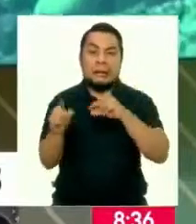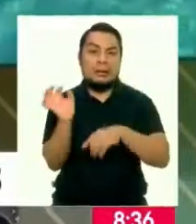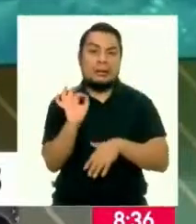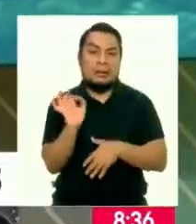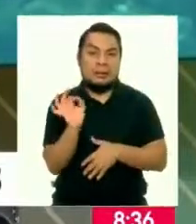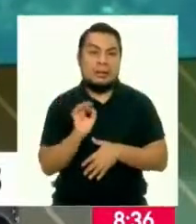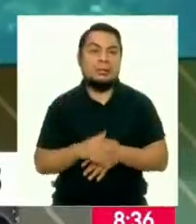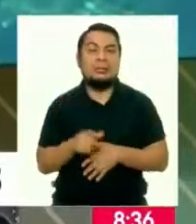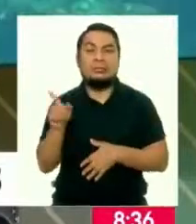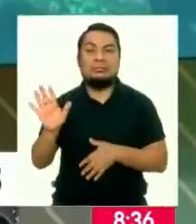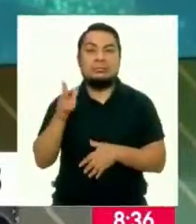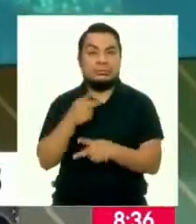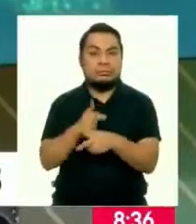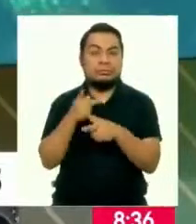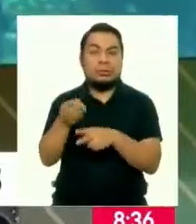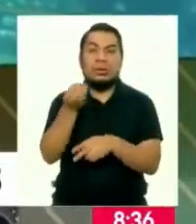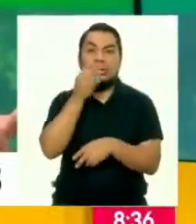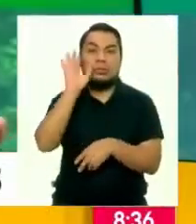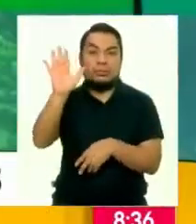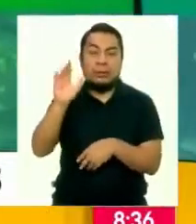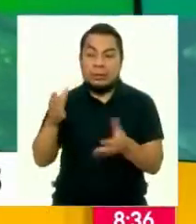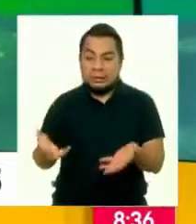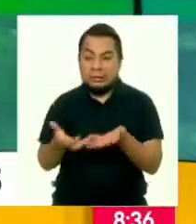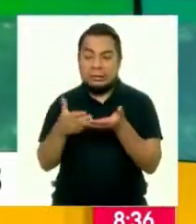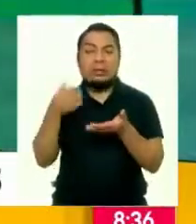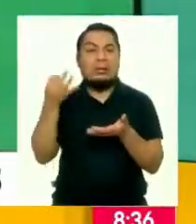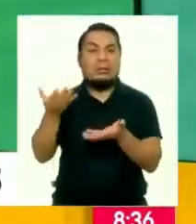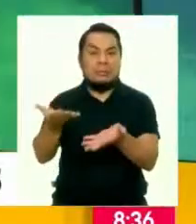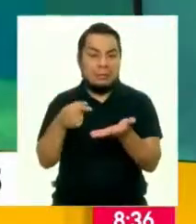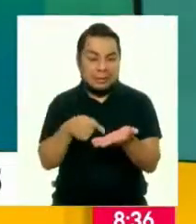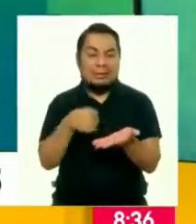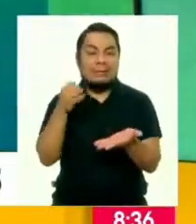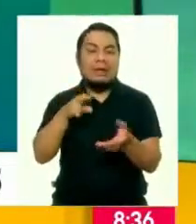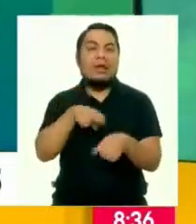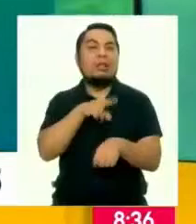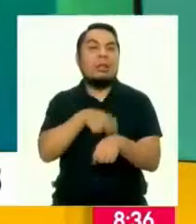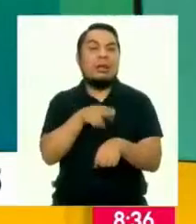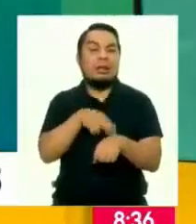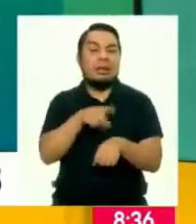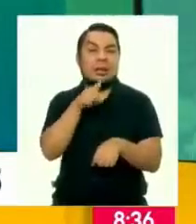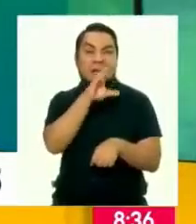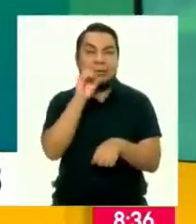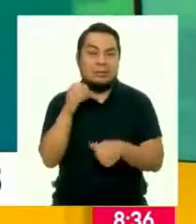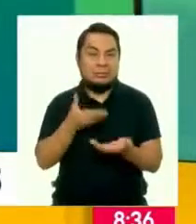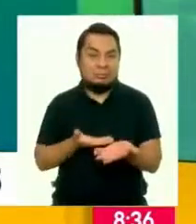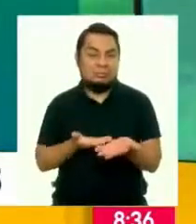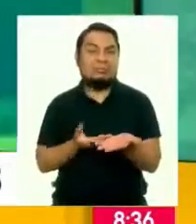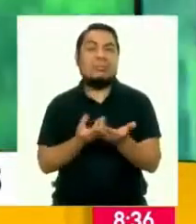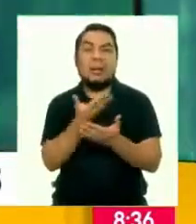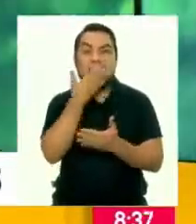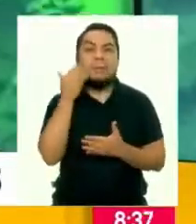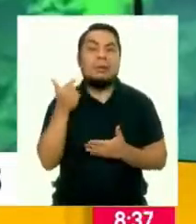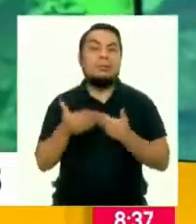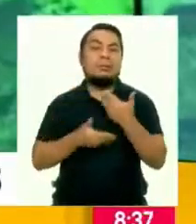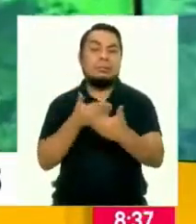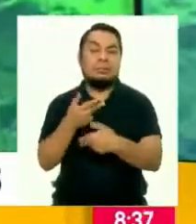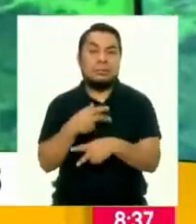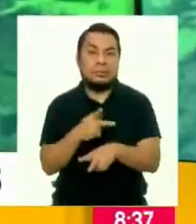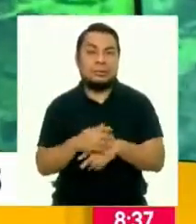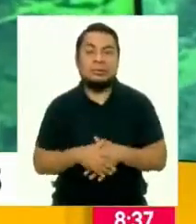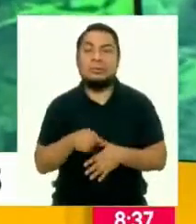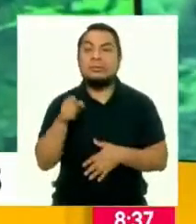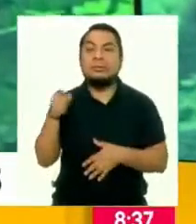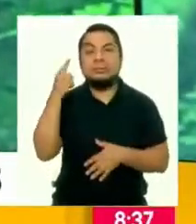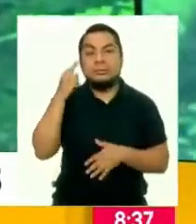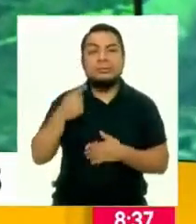en la producción de sus alimentos, de tal manera que tengamos la garantía de que son efectivamente 100% orgánicos, que mejoren sus procesos productivos. Sus